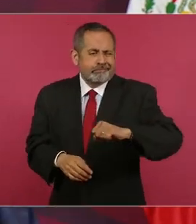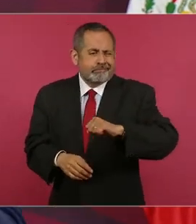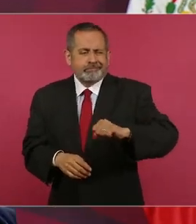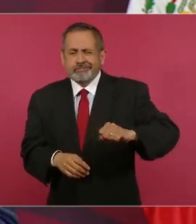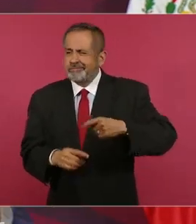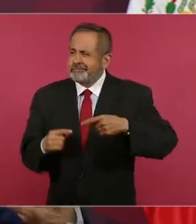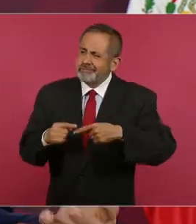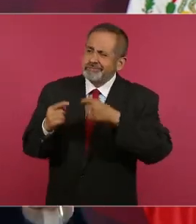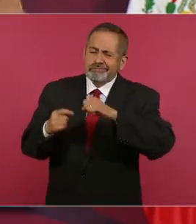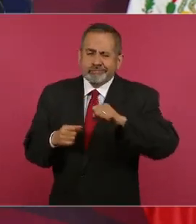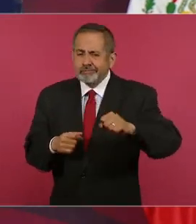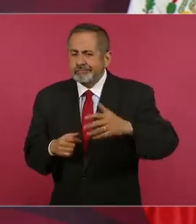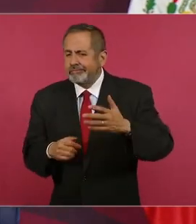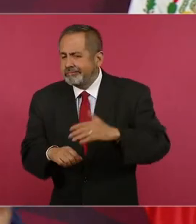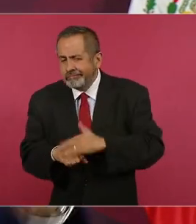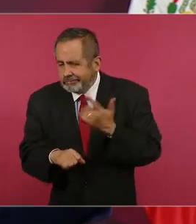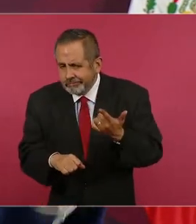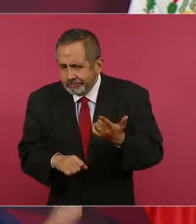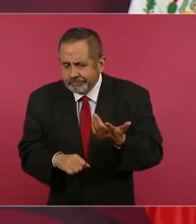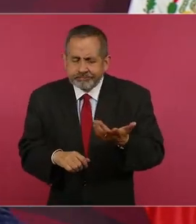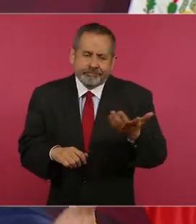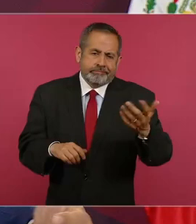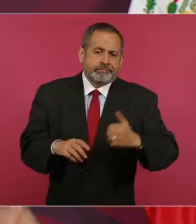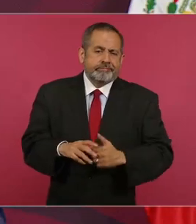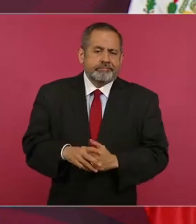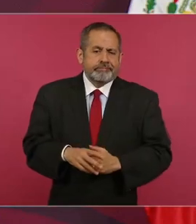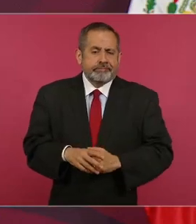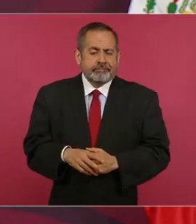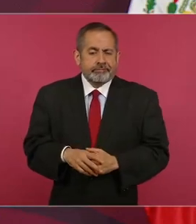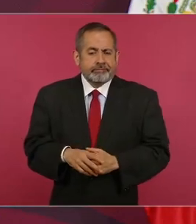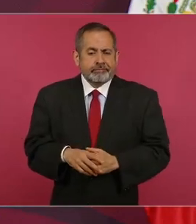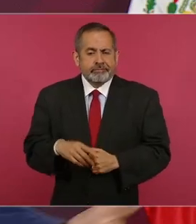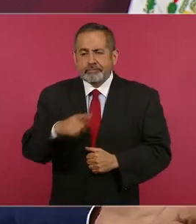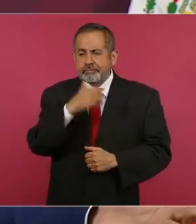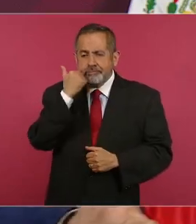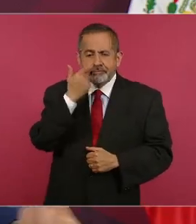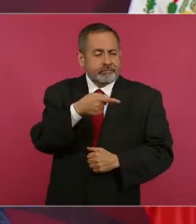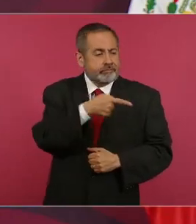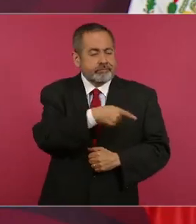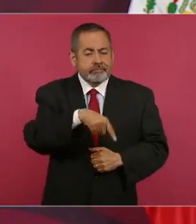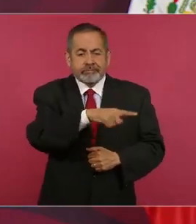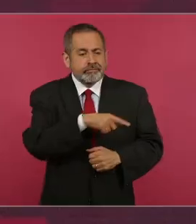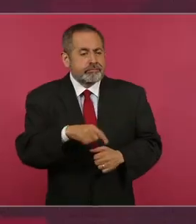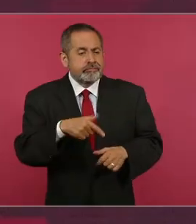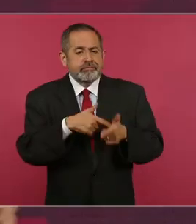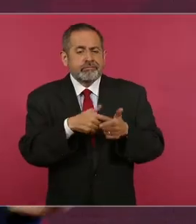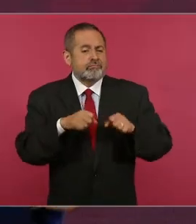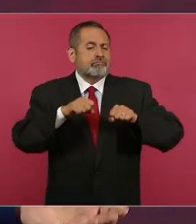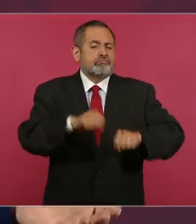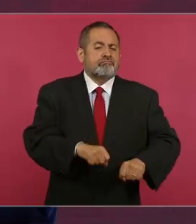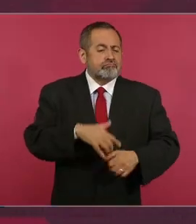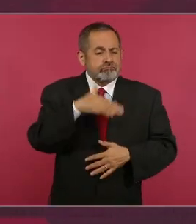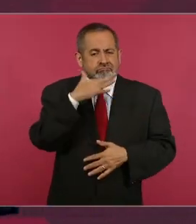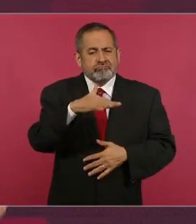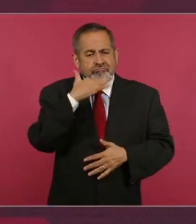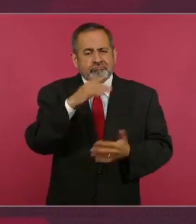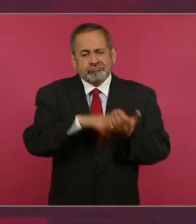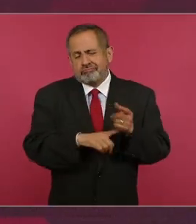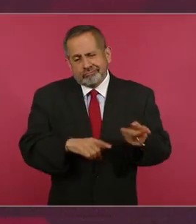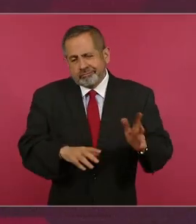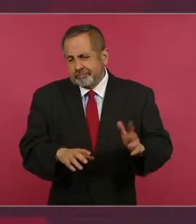oposición, porque quieren seguir con la corrupción